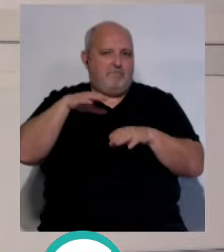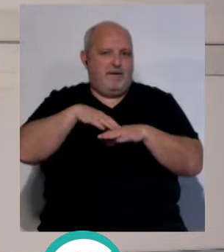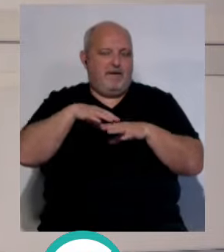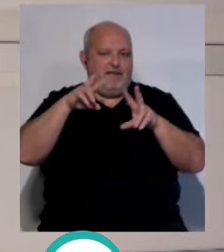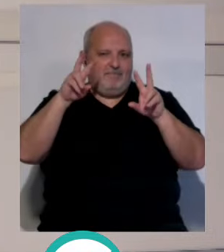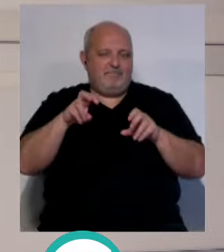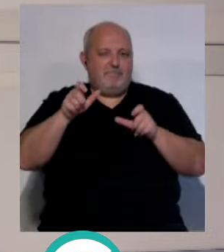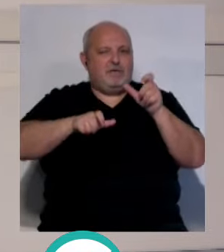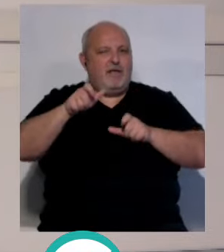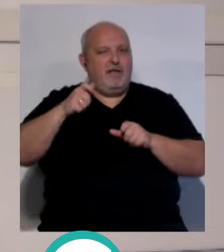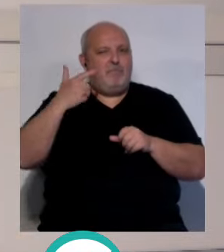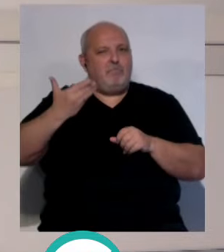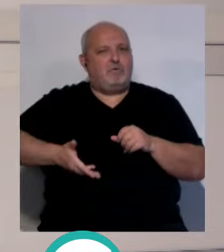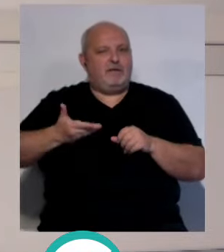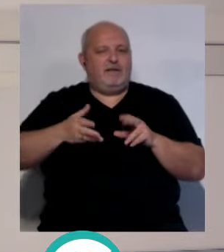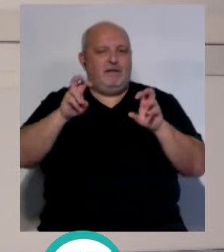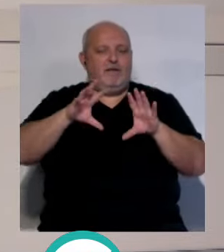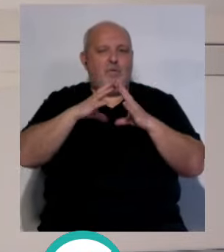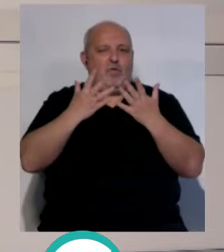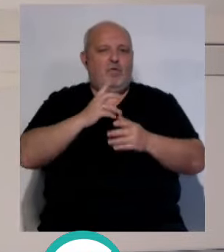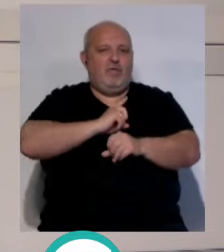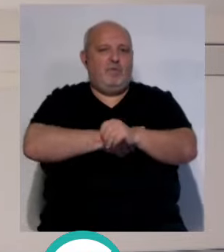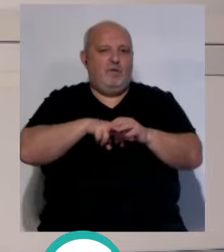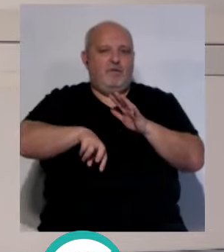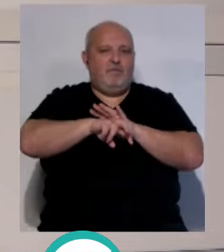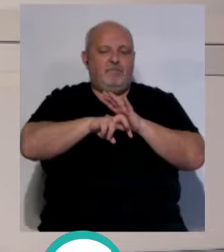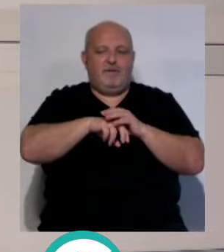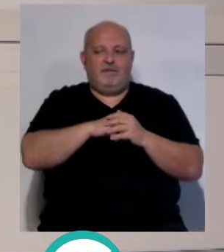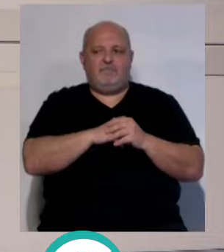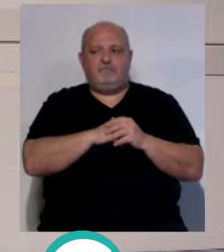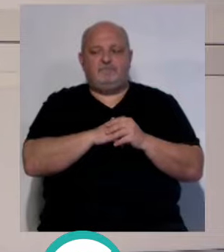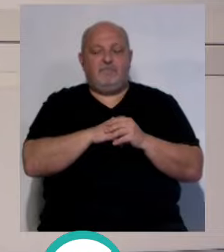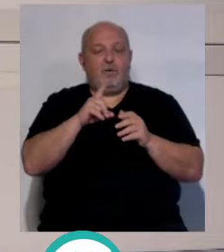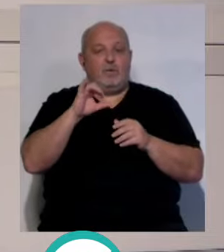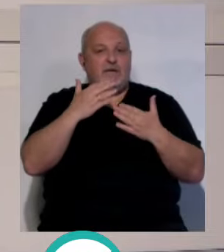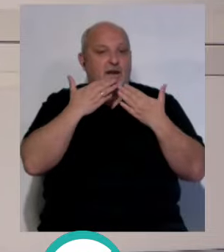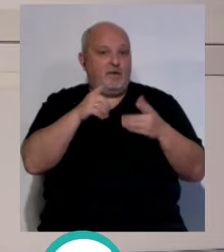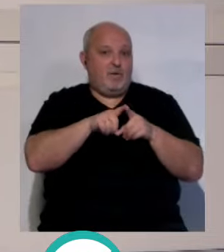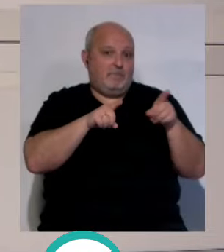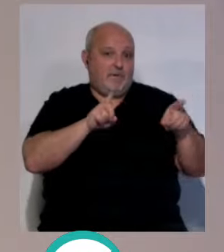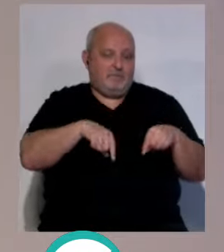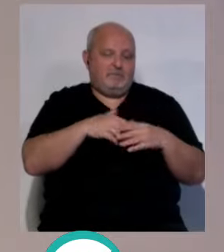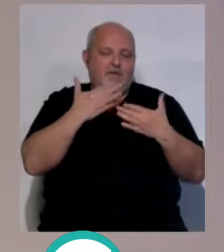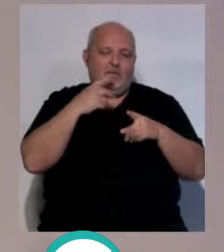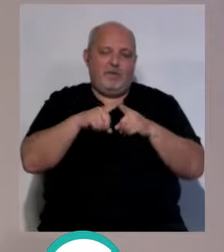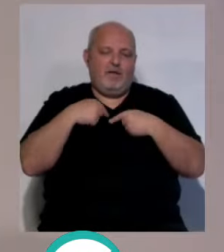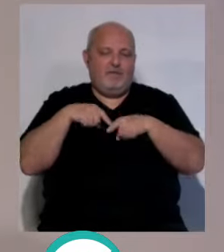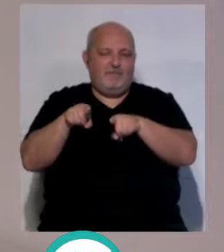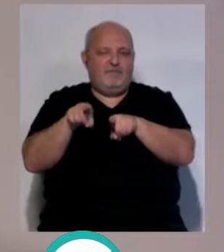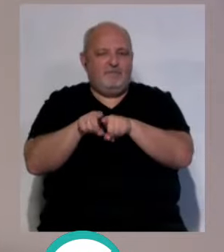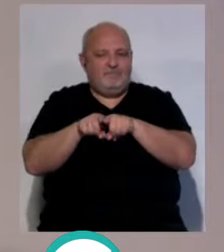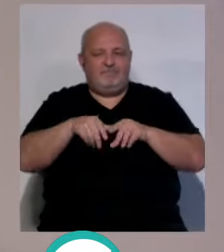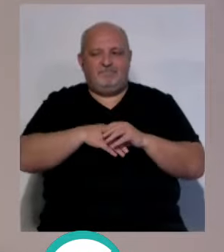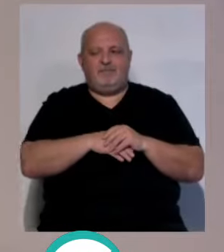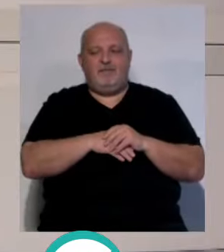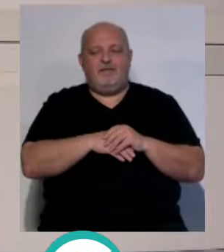para hablar de personas importantes que han tenido que ver con el mundo del deporte y del fútbol, como digo. Insisto, Luis, gracias también. Nada, hombre, por Dios, un telaposición. Bueno, pues,